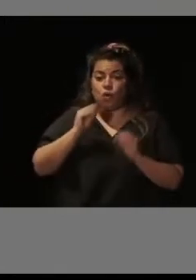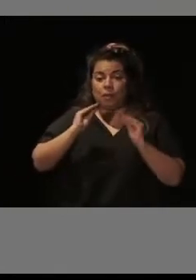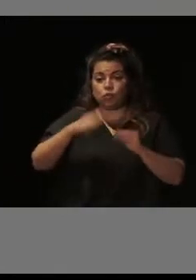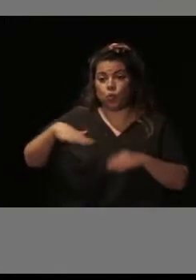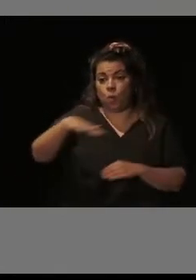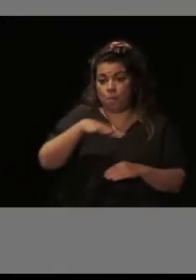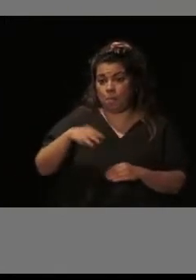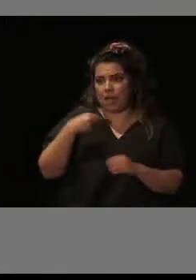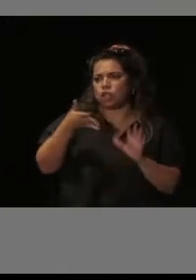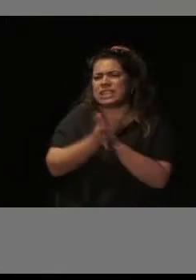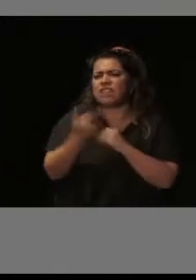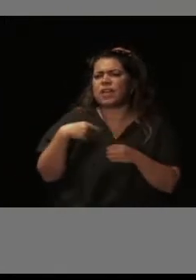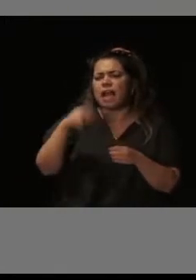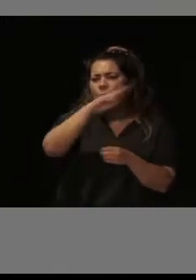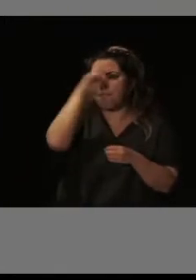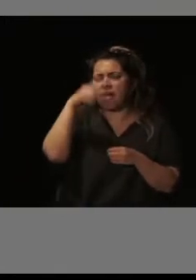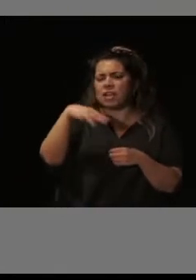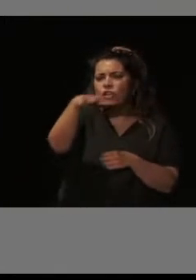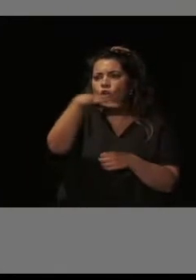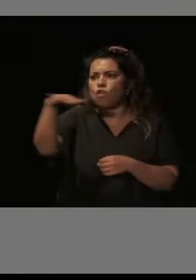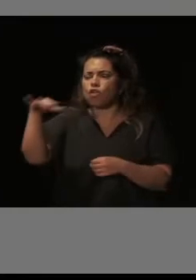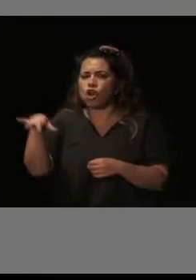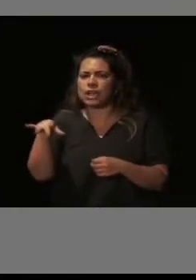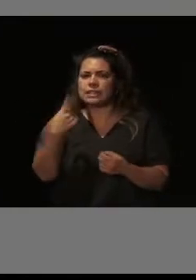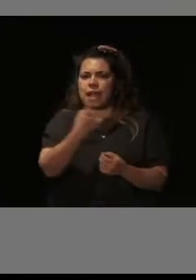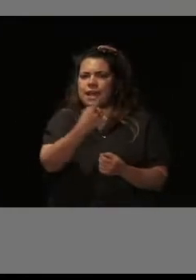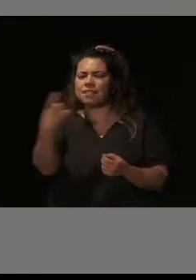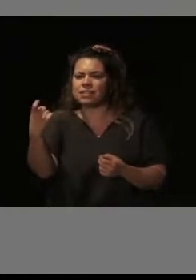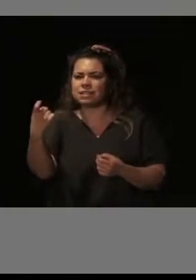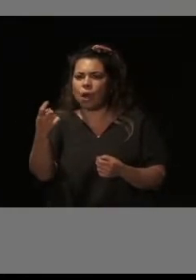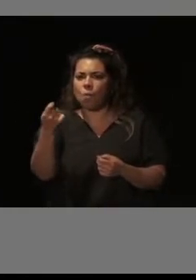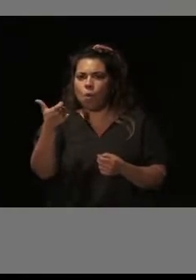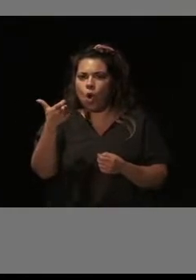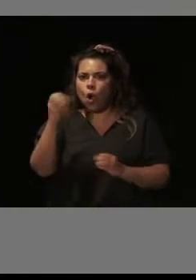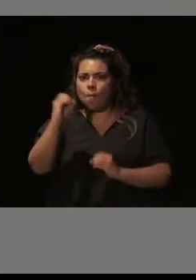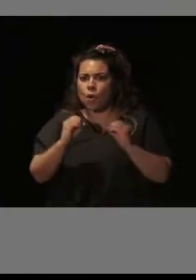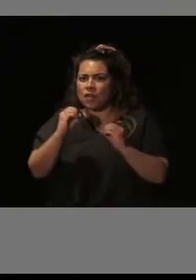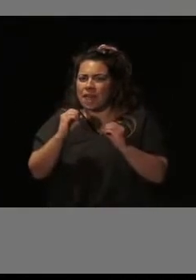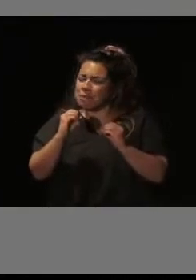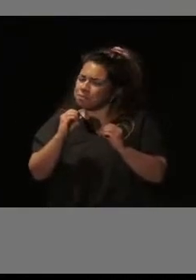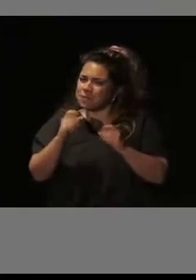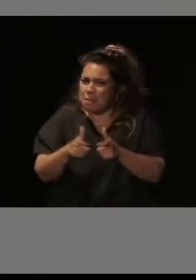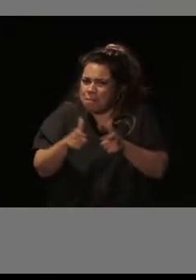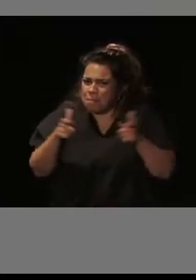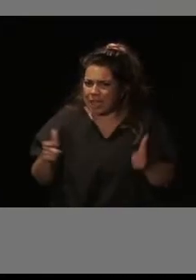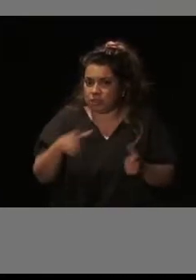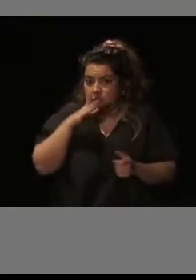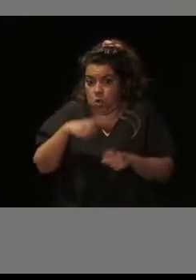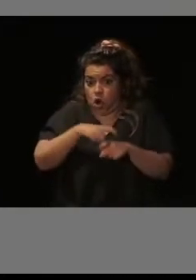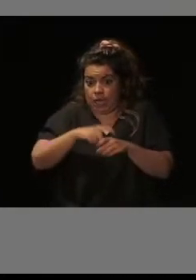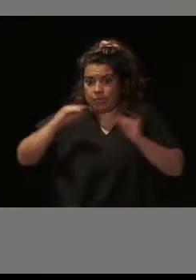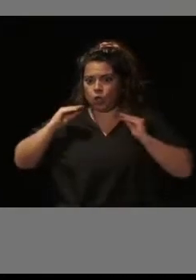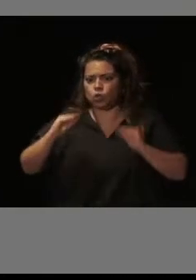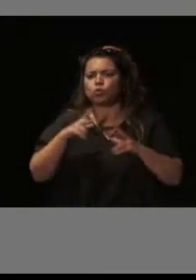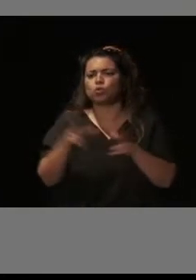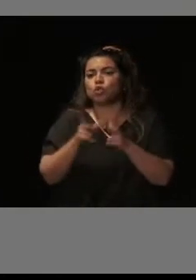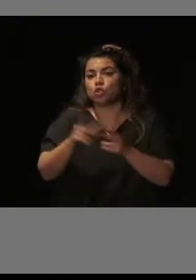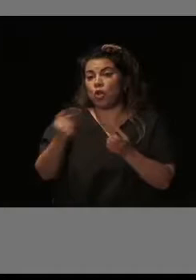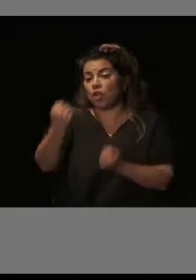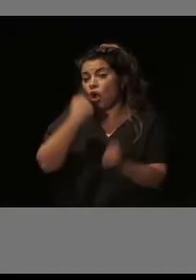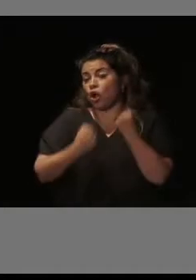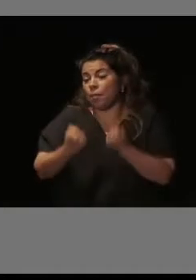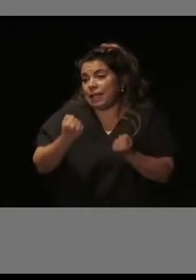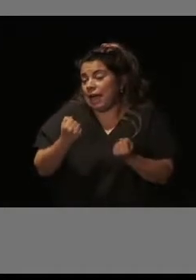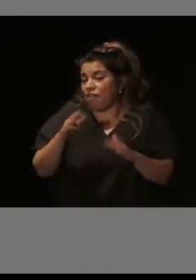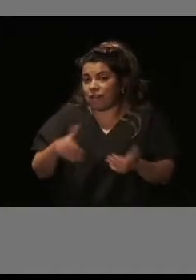a aquellos ámbitos de Madrid que necesitan un porcentaje un poquito mayor porque por sus características socioeconómicas, si no, no